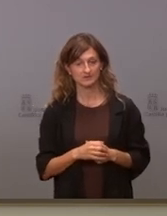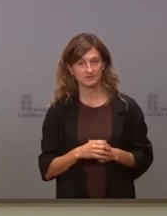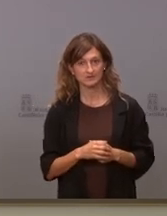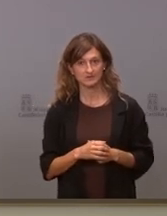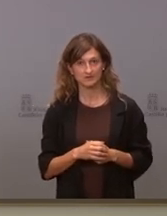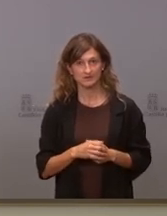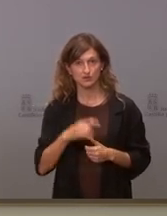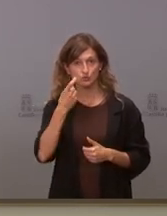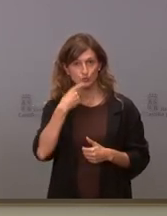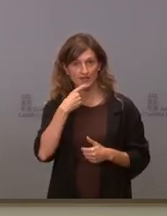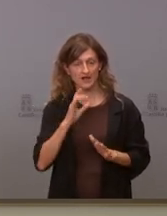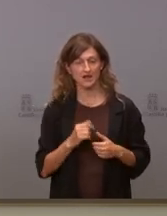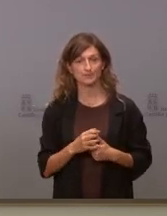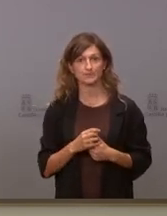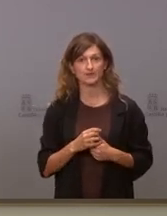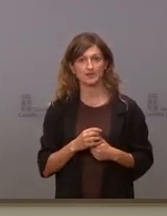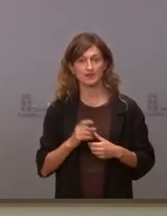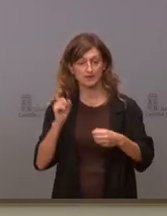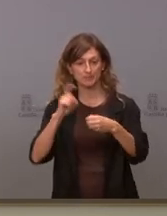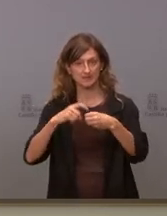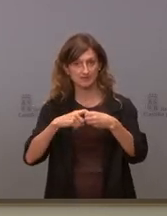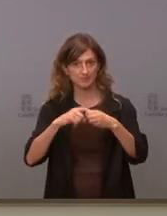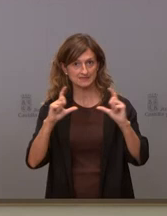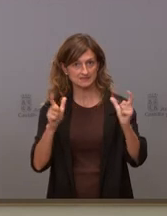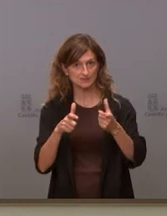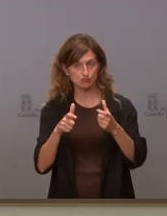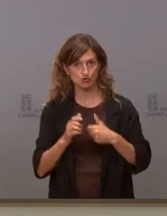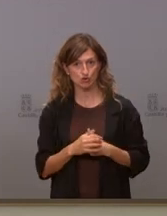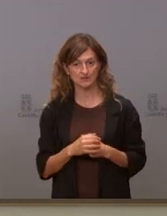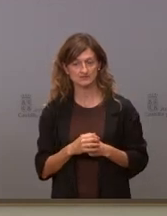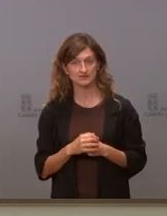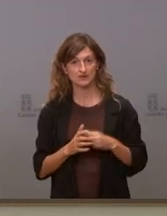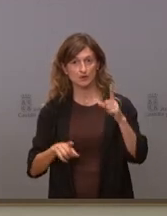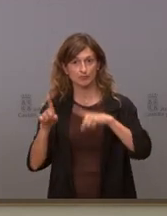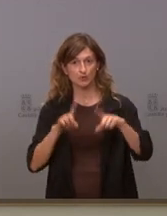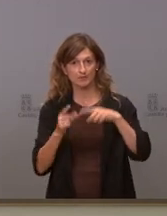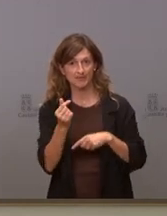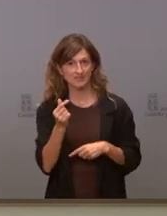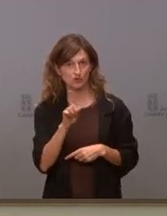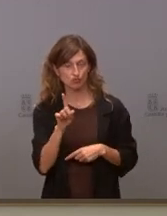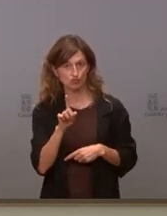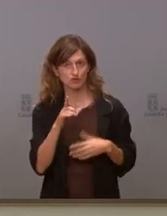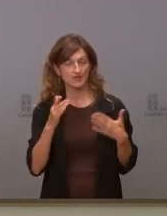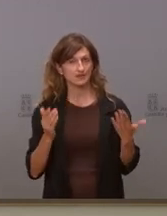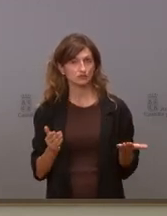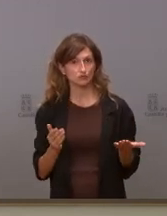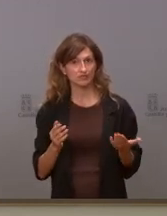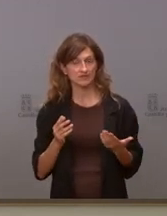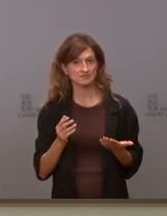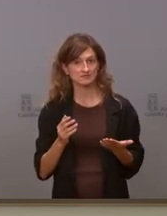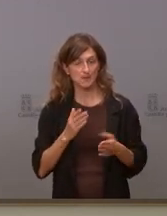y sobre los participantes en esa reunión si no se trata de un problema de dinero por qué va el